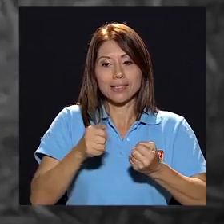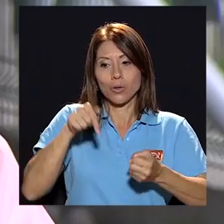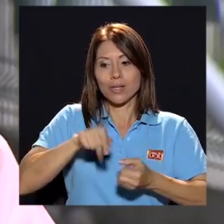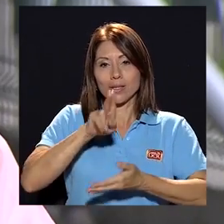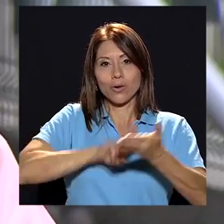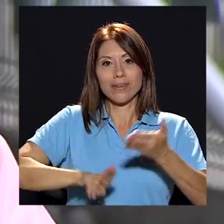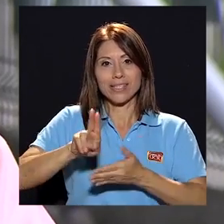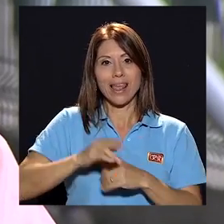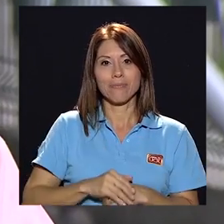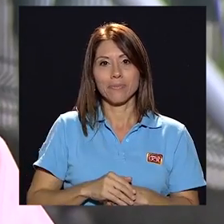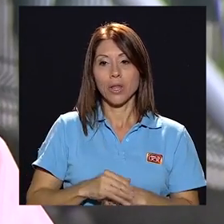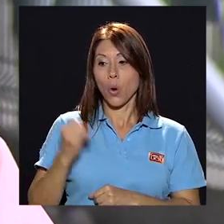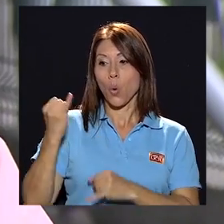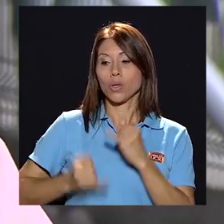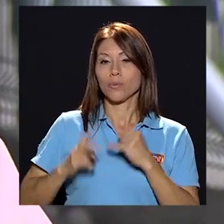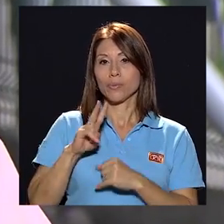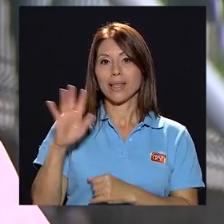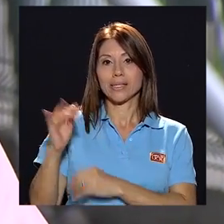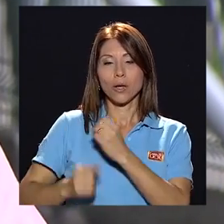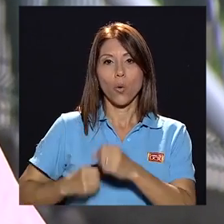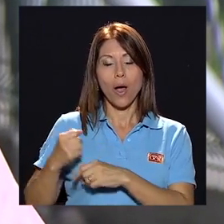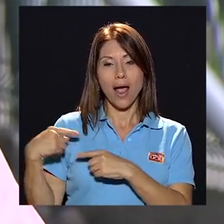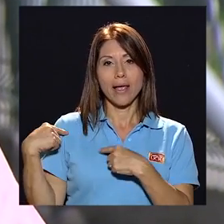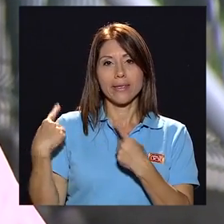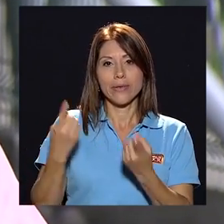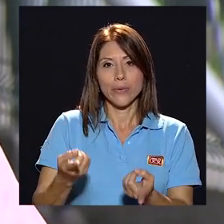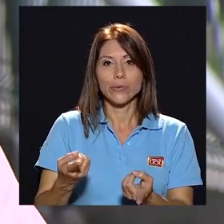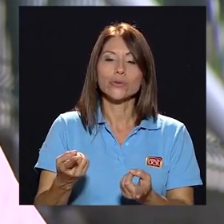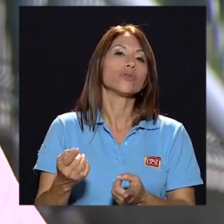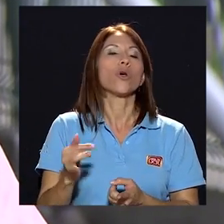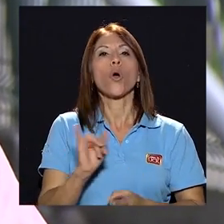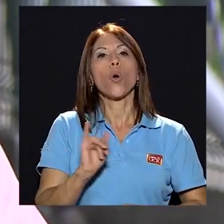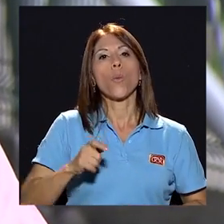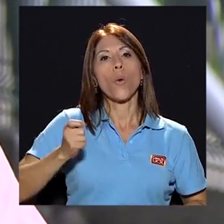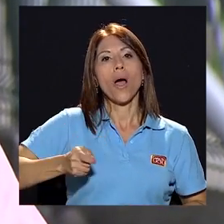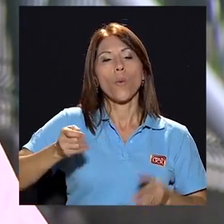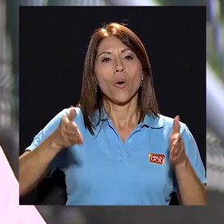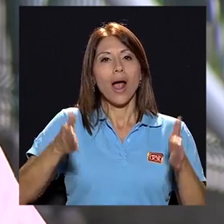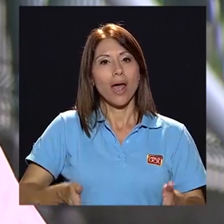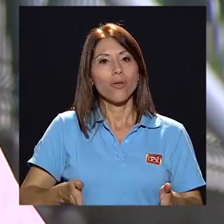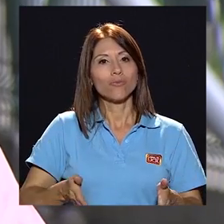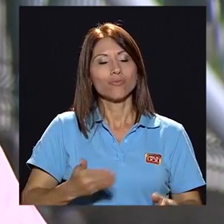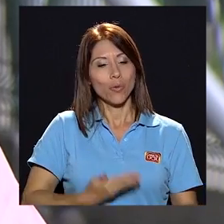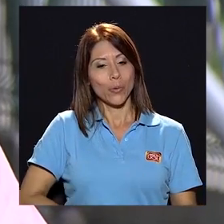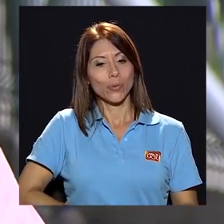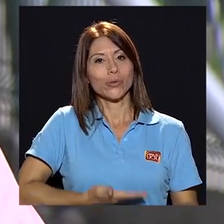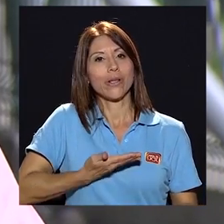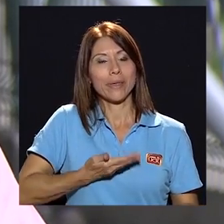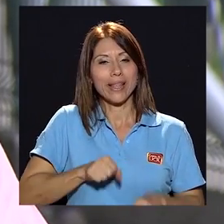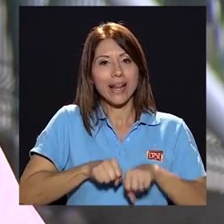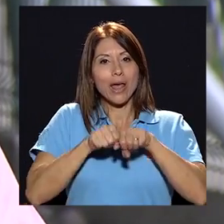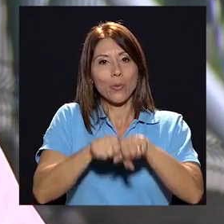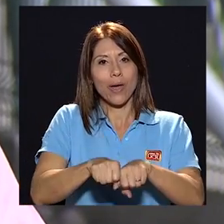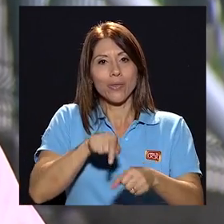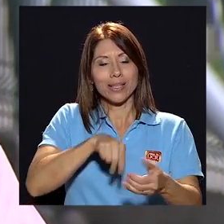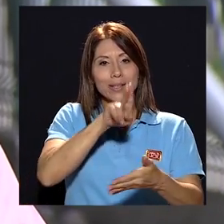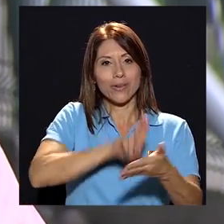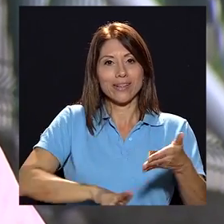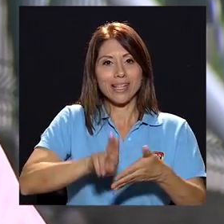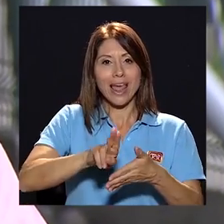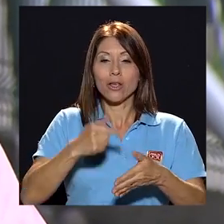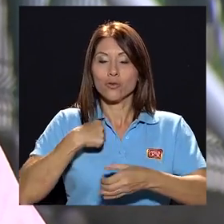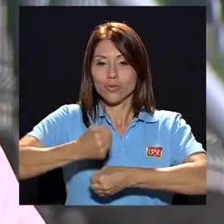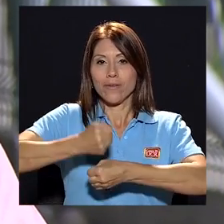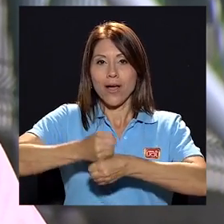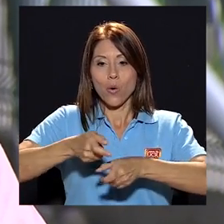esta universidad, y los últimos 25 años he estado como abogado, muy orgullosamente graduado de esta universidad,